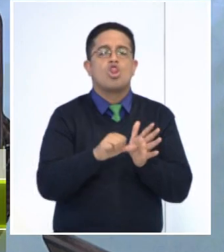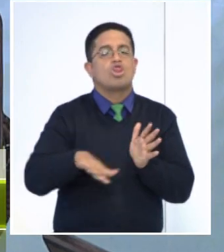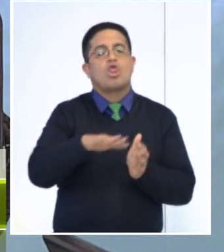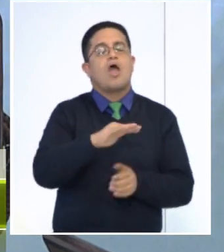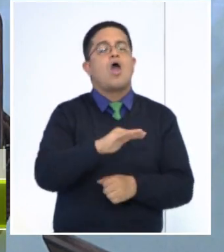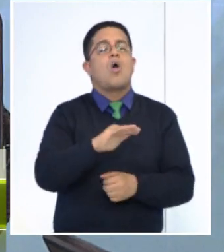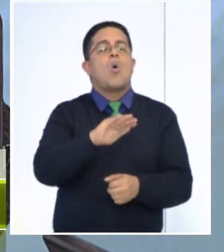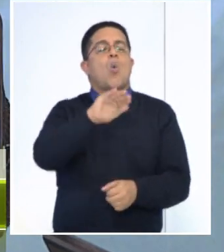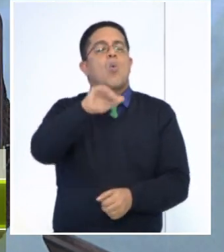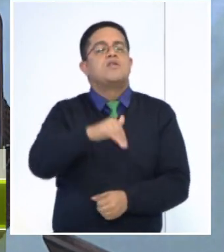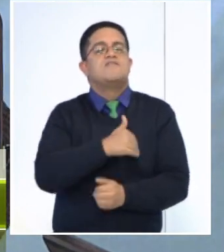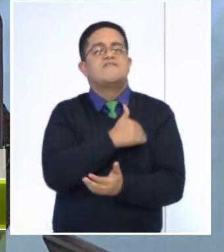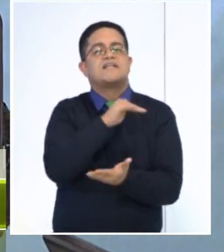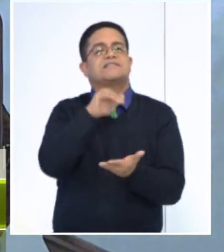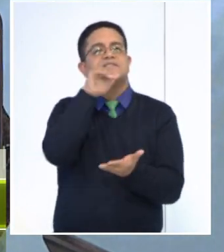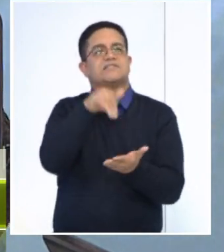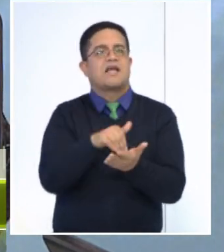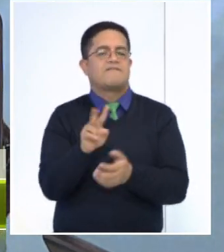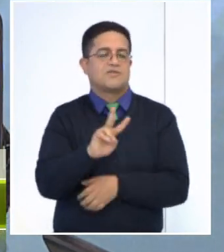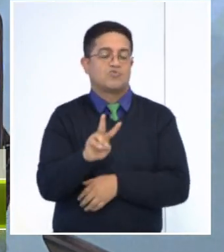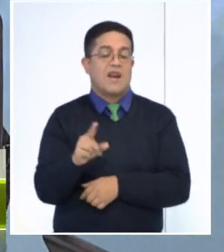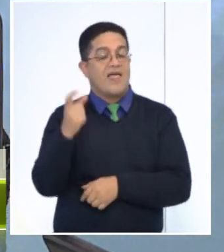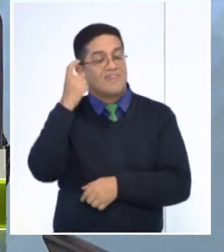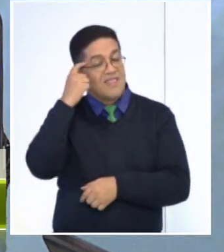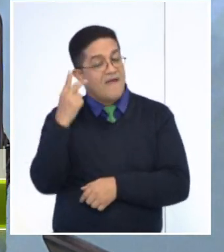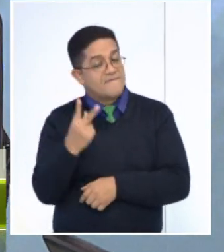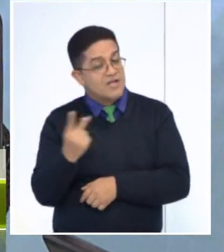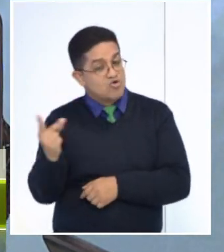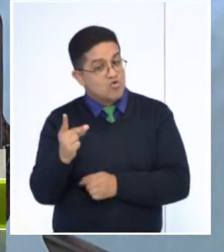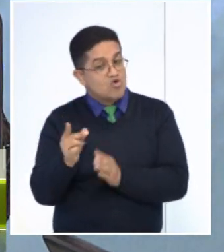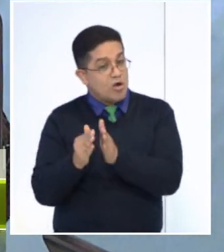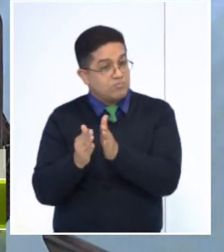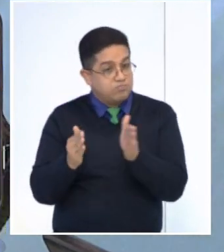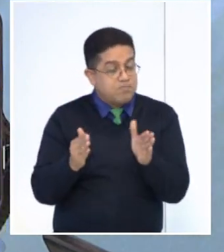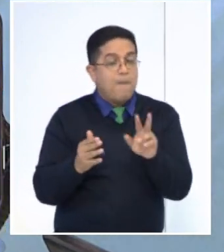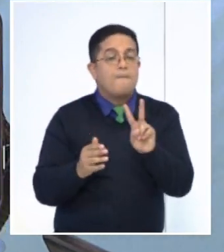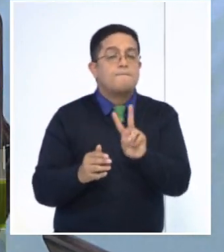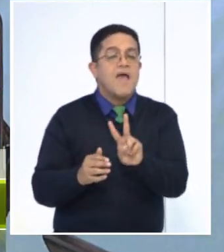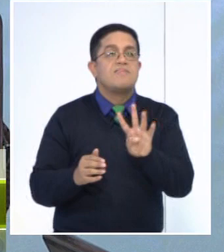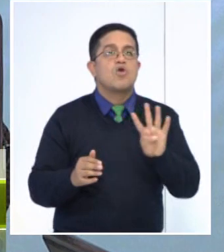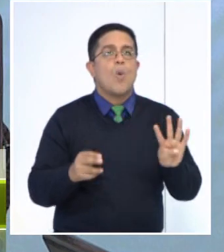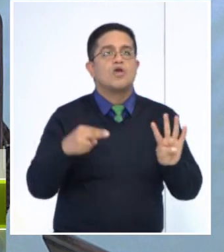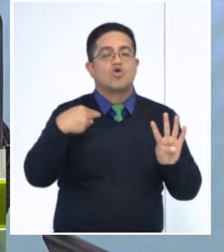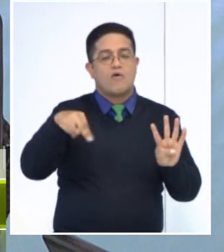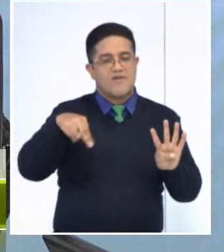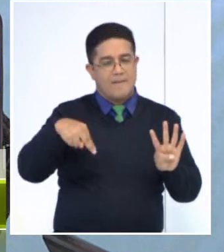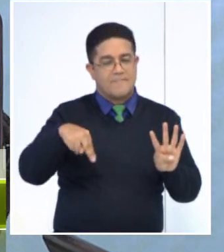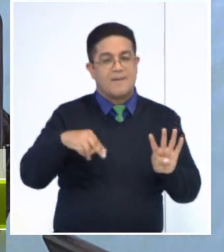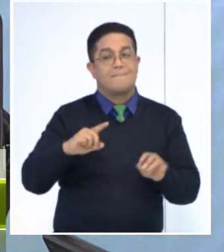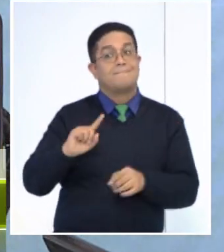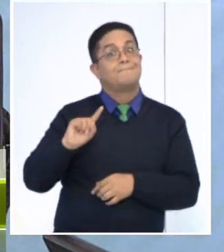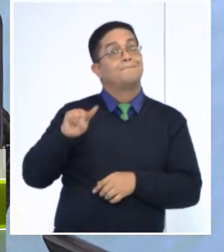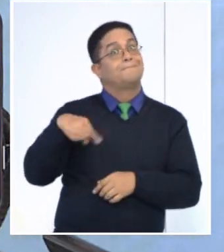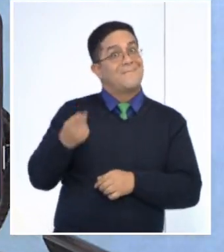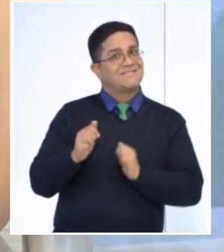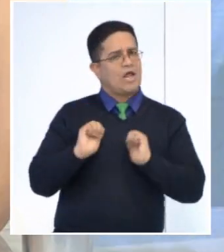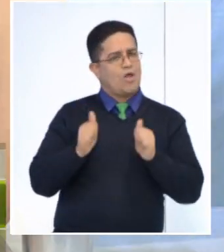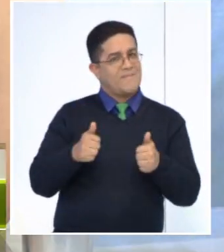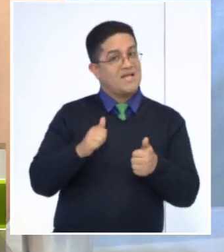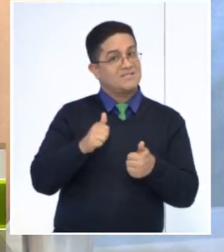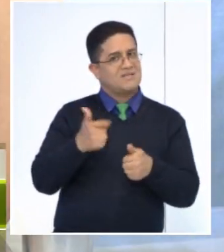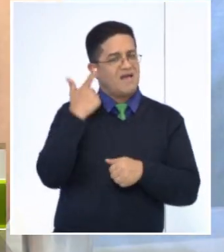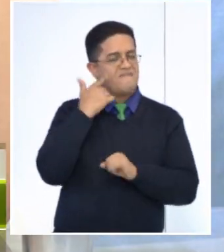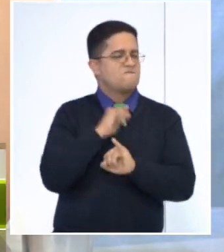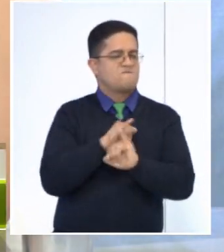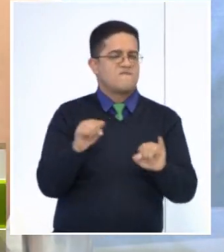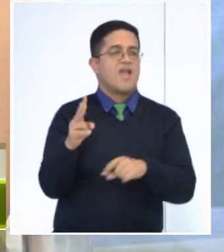Central de Venezuela del 21 al 24 de noviembre. Es decir, desde mañana hasta el viernes. Por supuesto. ¿Quiénes